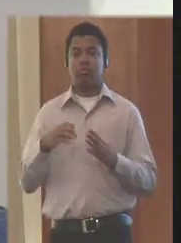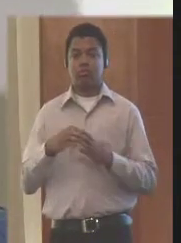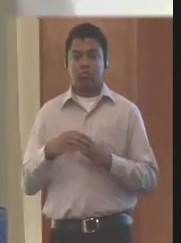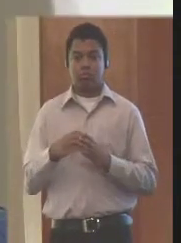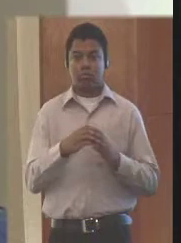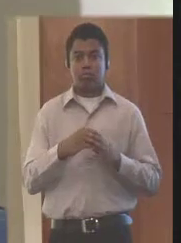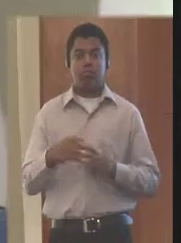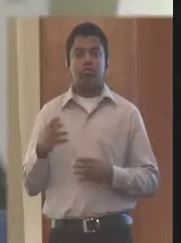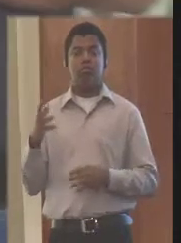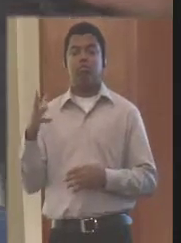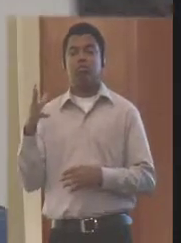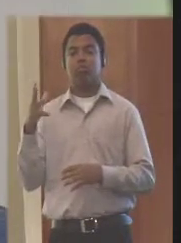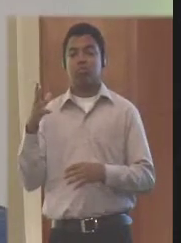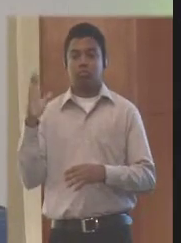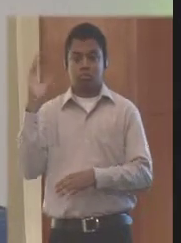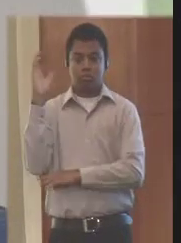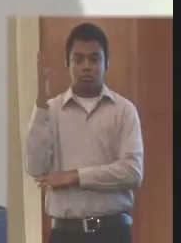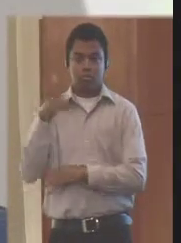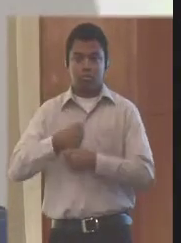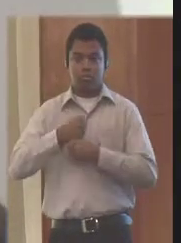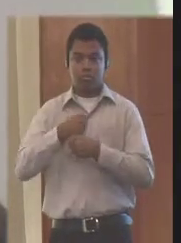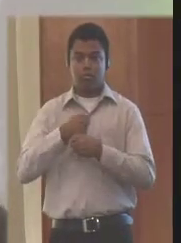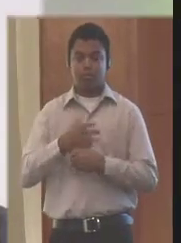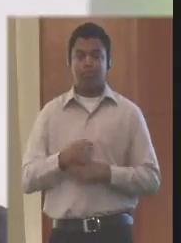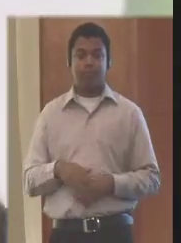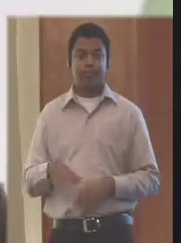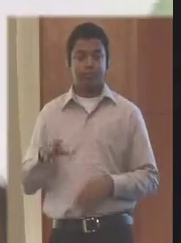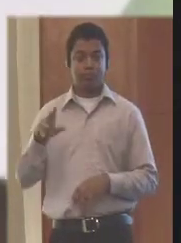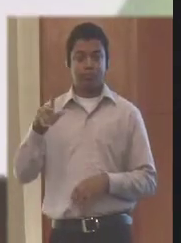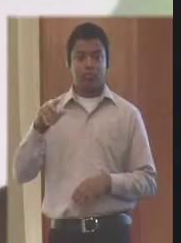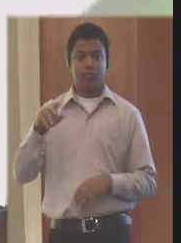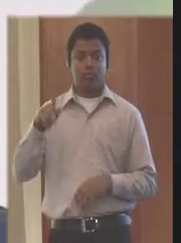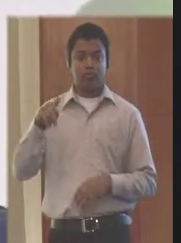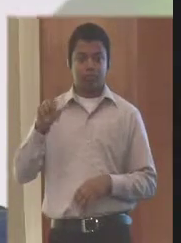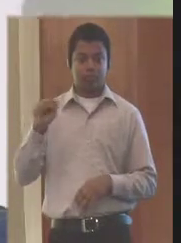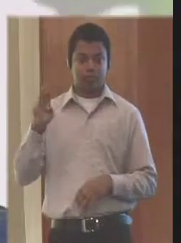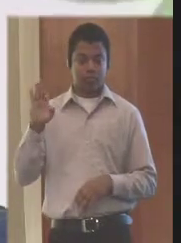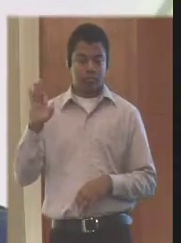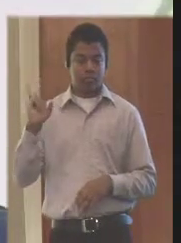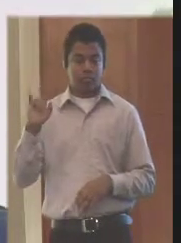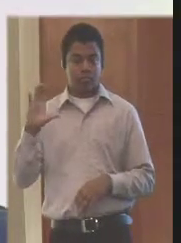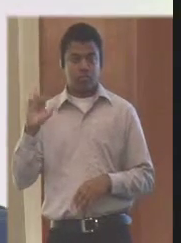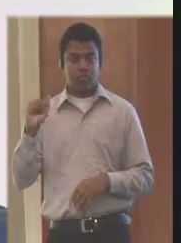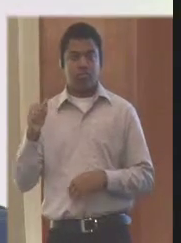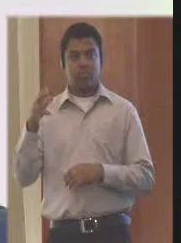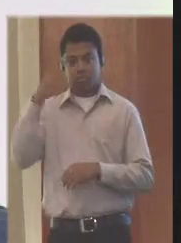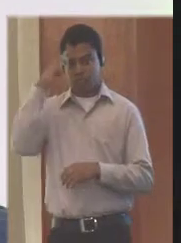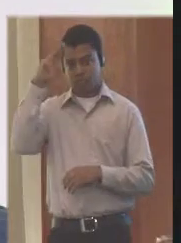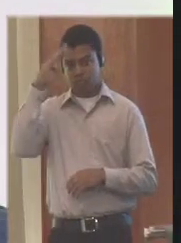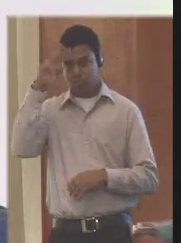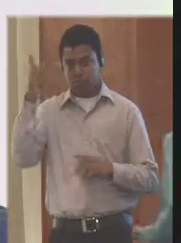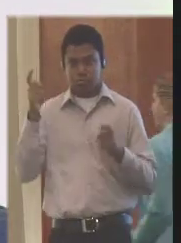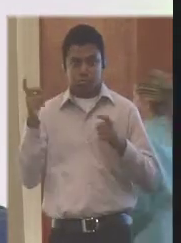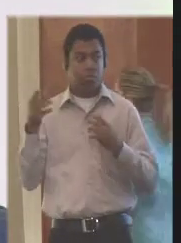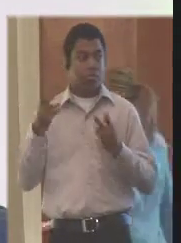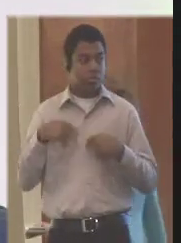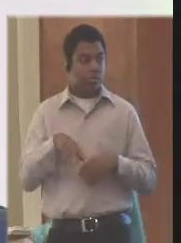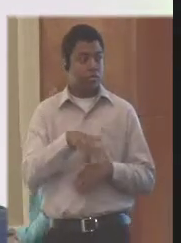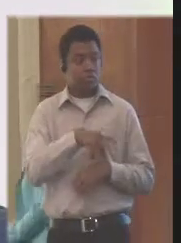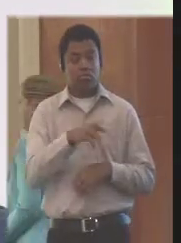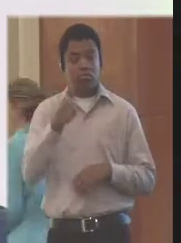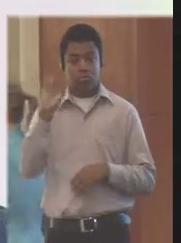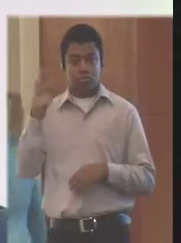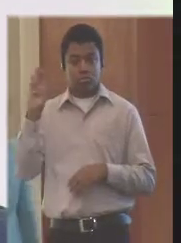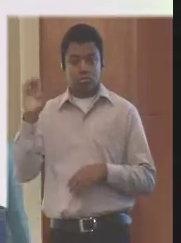Patricia Pérez Gémez de CEMEX México, Roberto Delgado Gallar de México también.